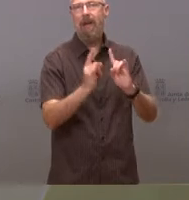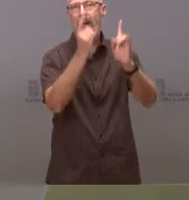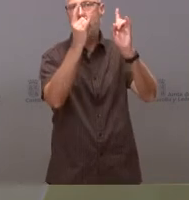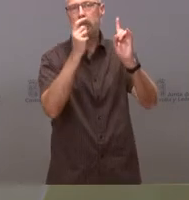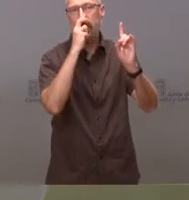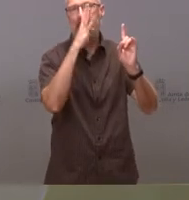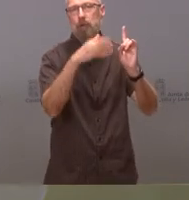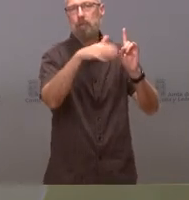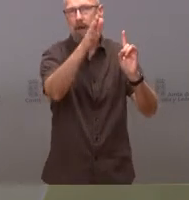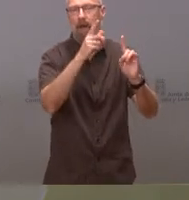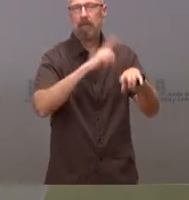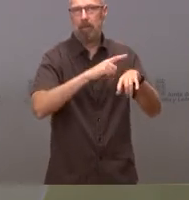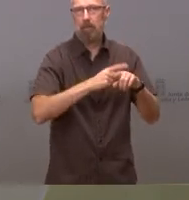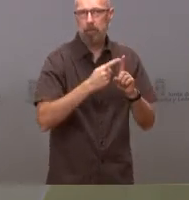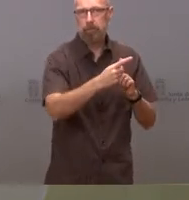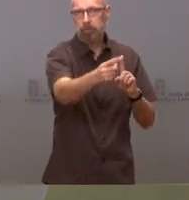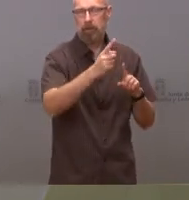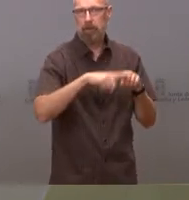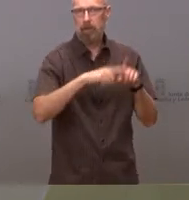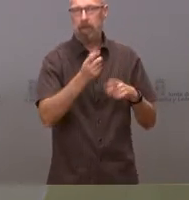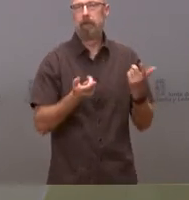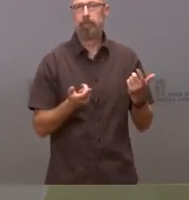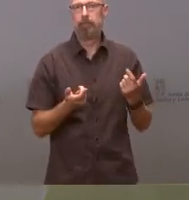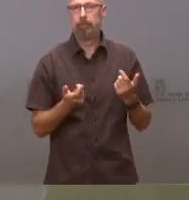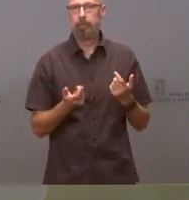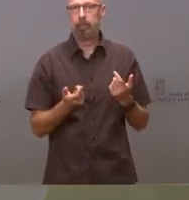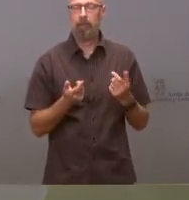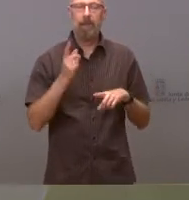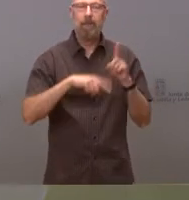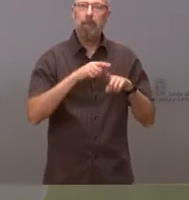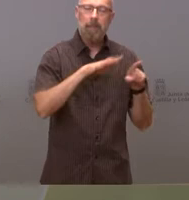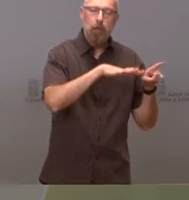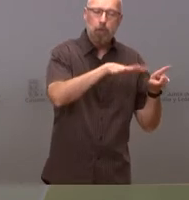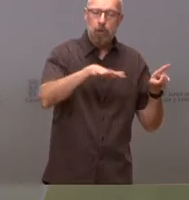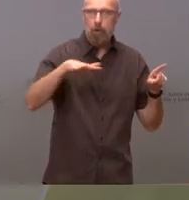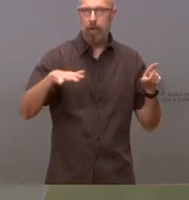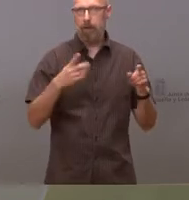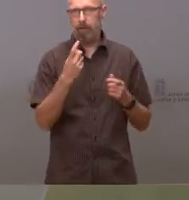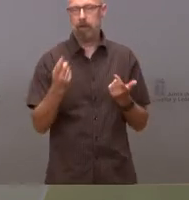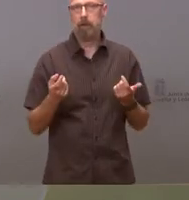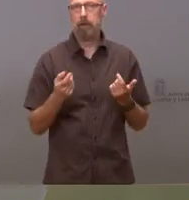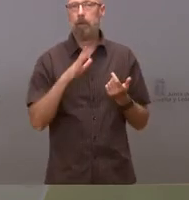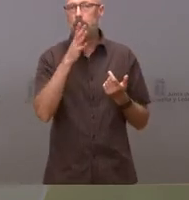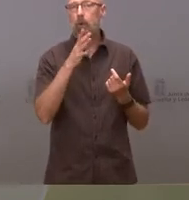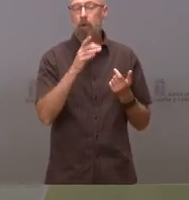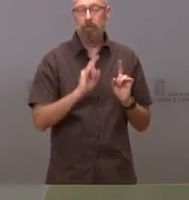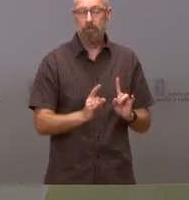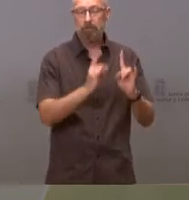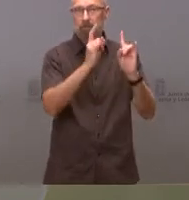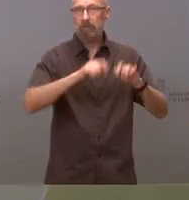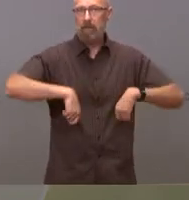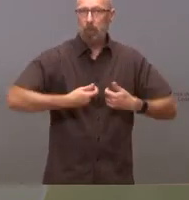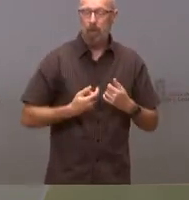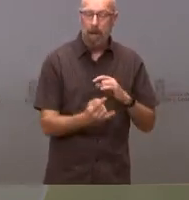proceder, en su caso, a reforestaciones, si no hay unos brotes espontáneos de la propia vegetación, cosa que están,